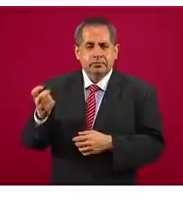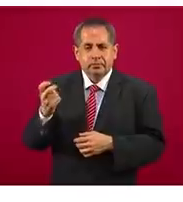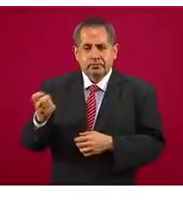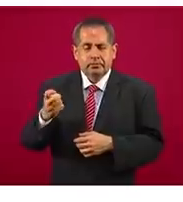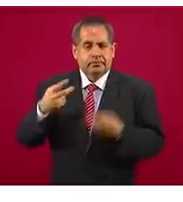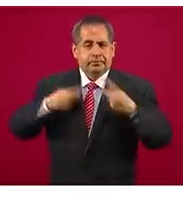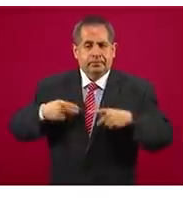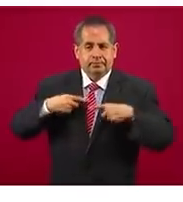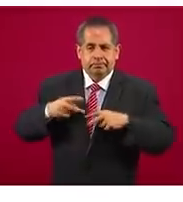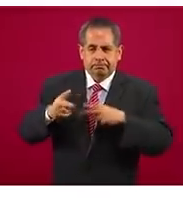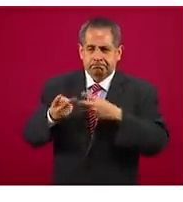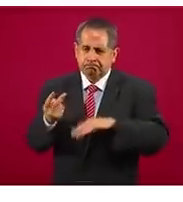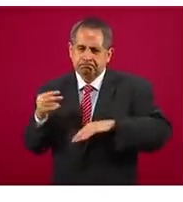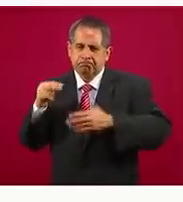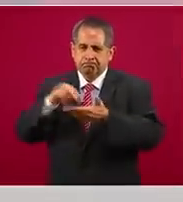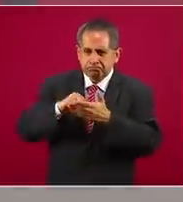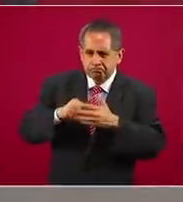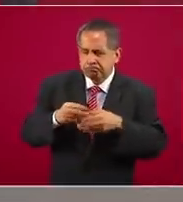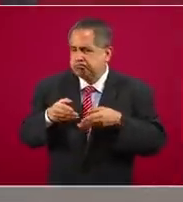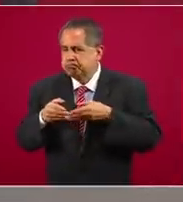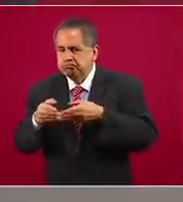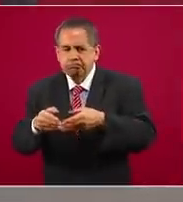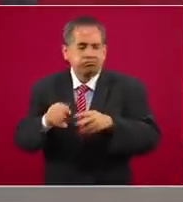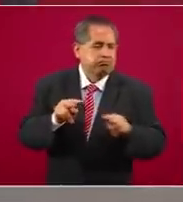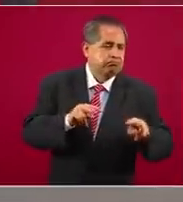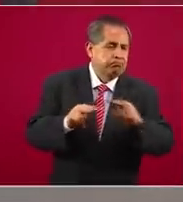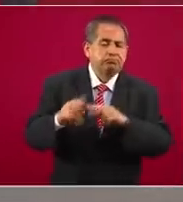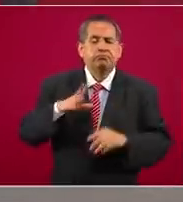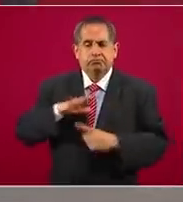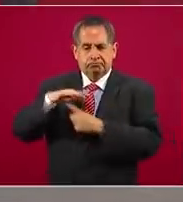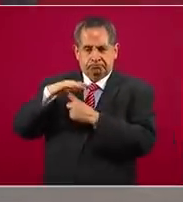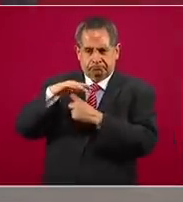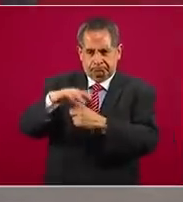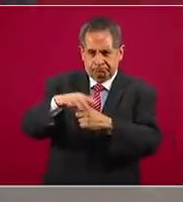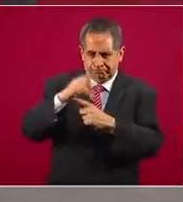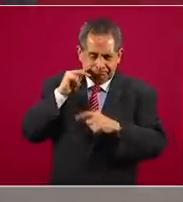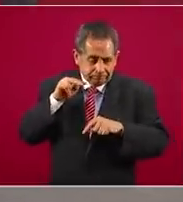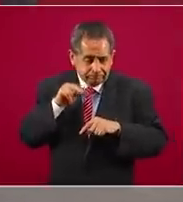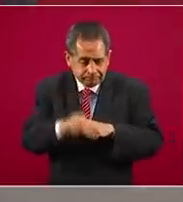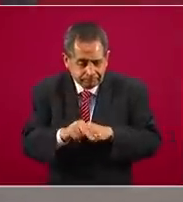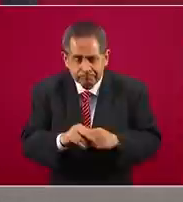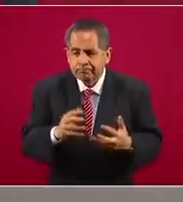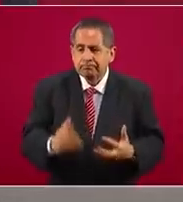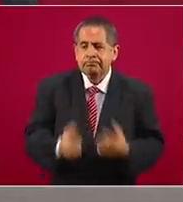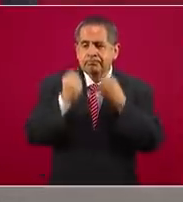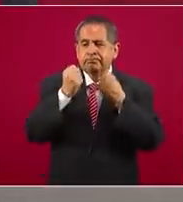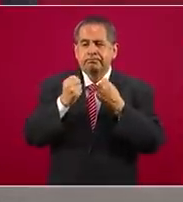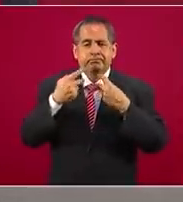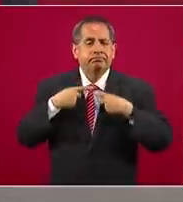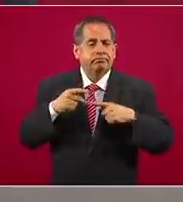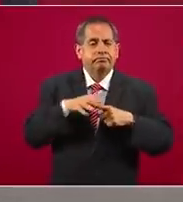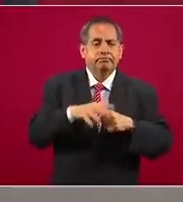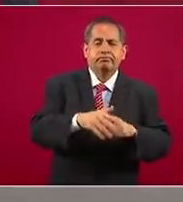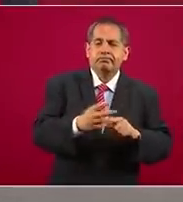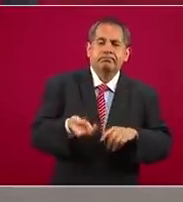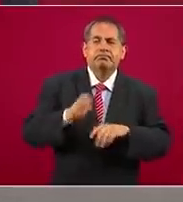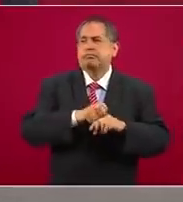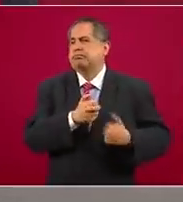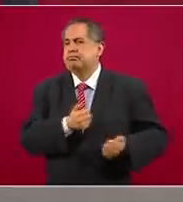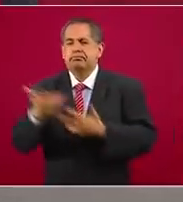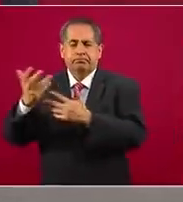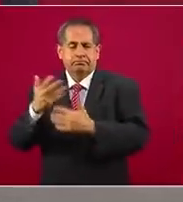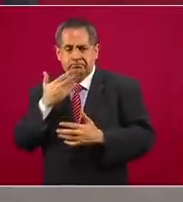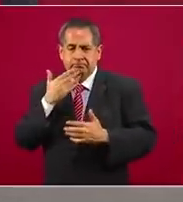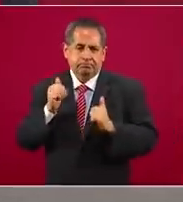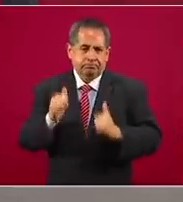tripulación que va en este tipo de embarcaciones. Tenemos helicópteros para salvaguarda de la vida humana en la mar también. La que sigue,